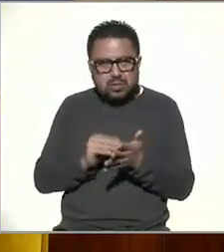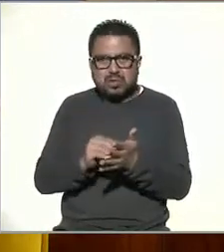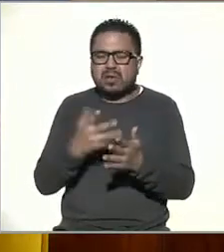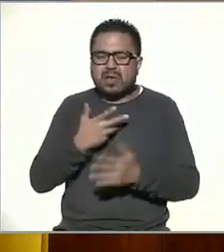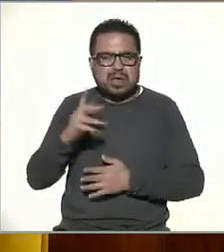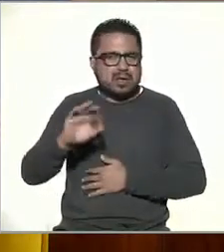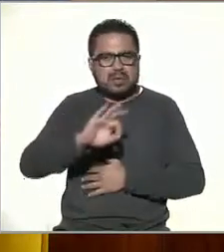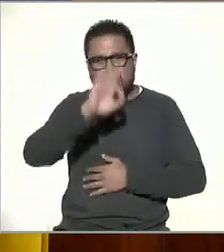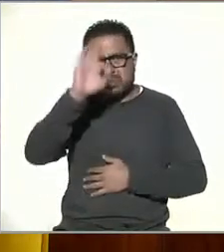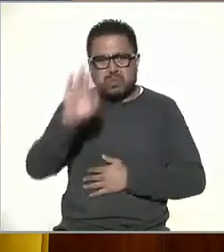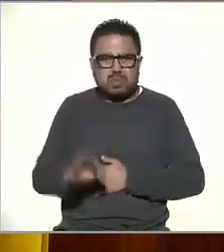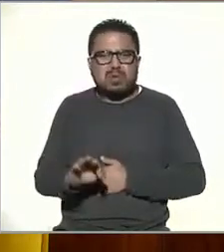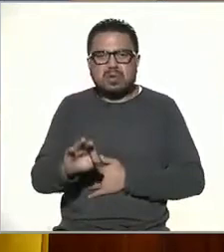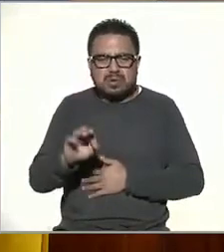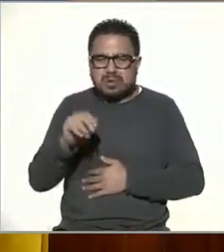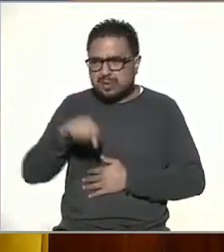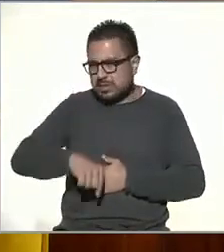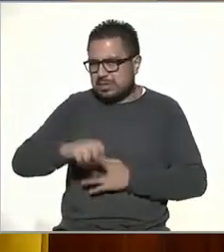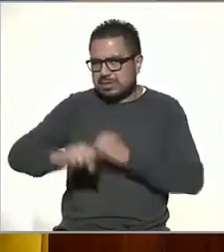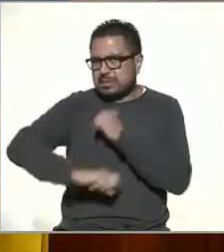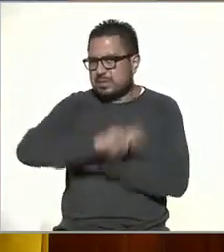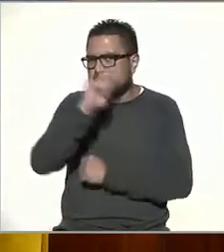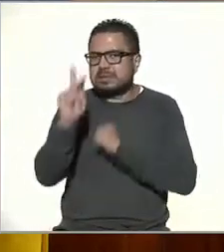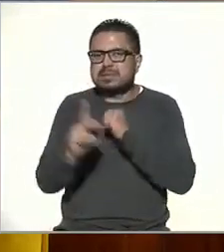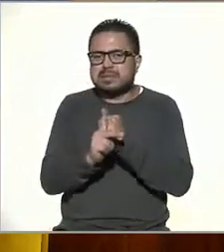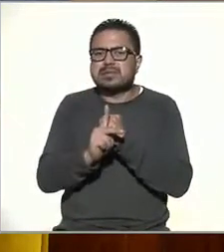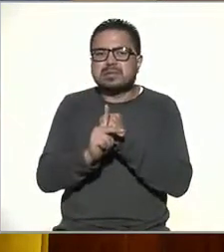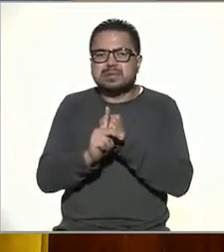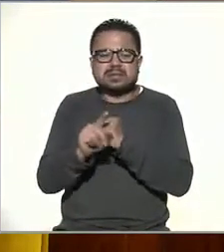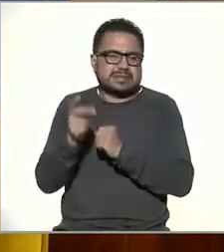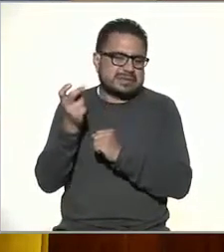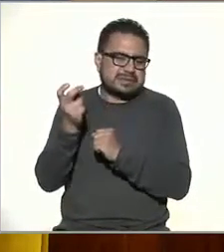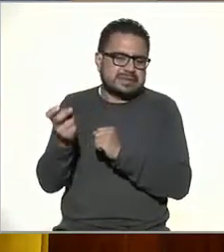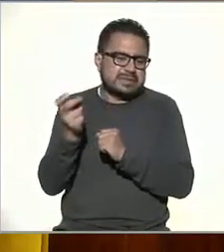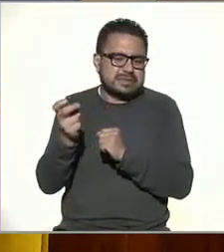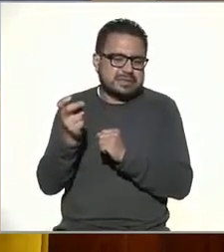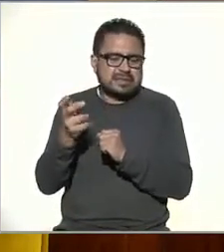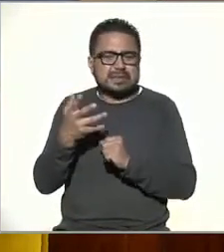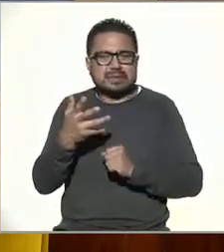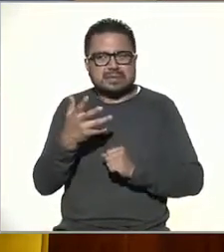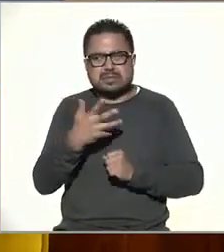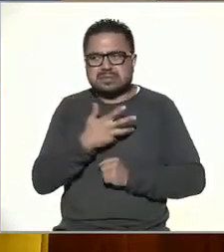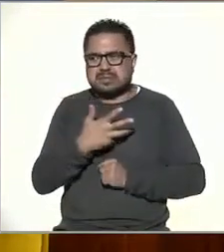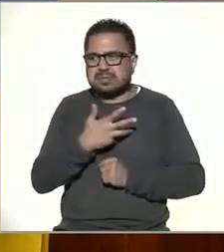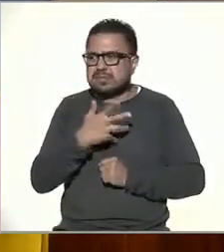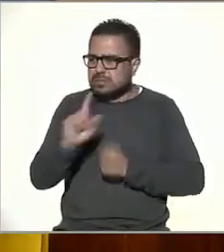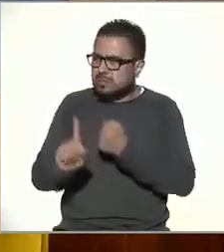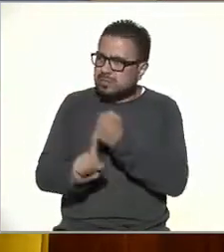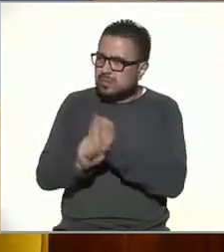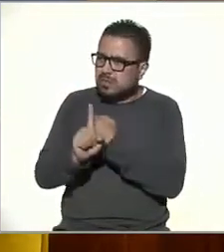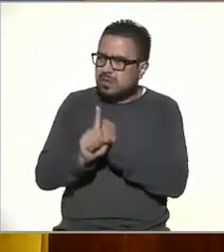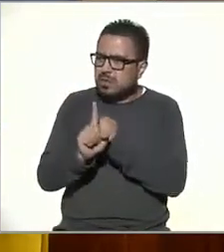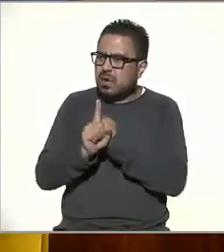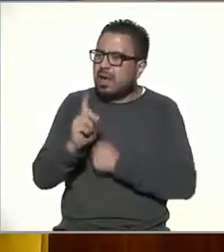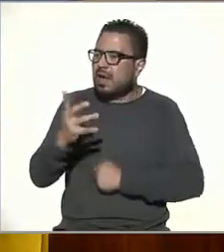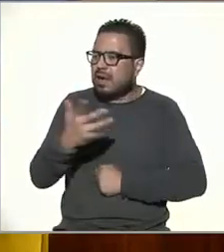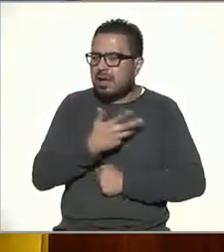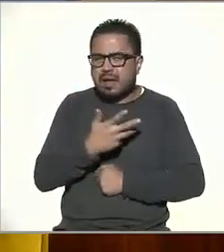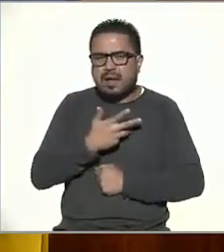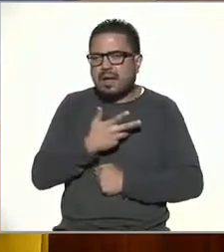porcentaje pequeño en el país, y eso, eso trae sus problemas de tenerlo